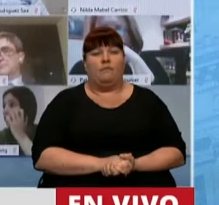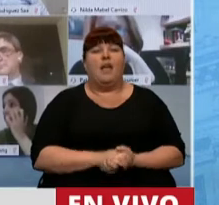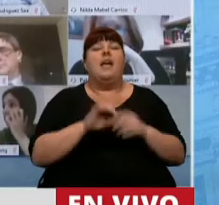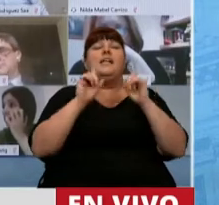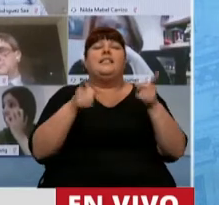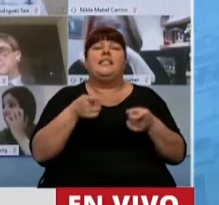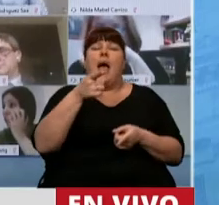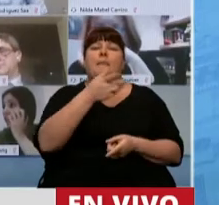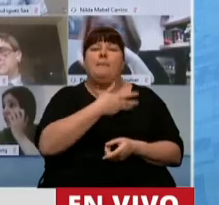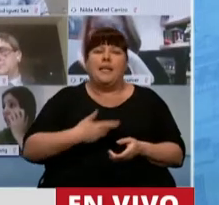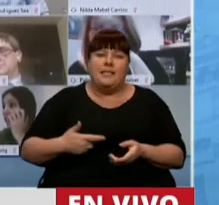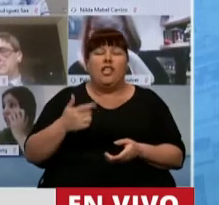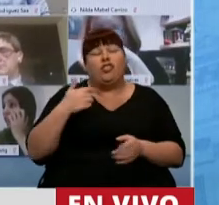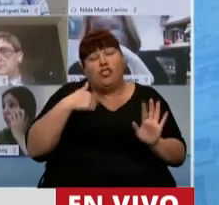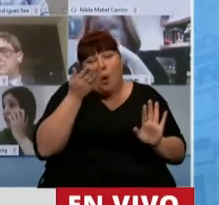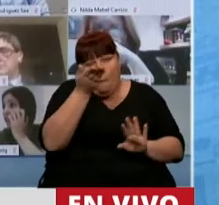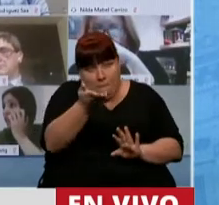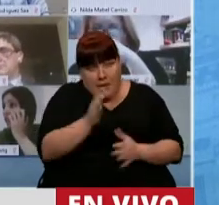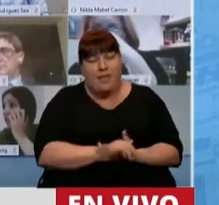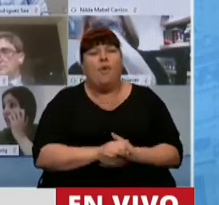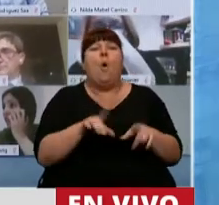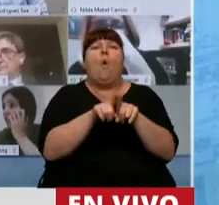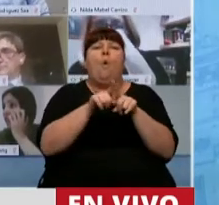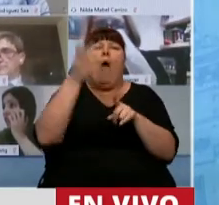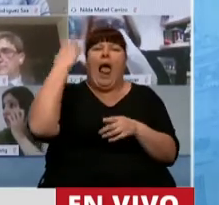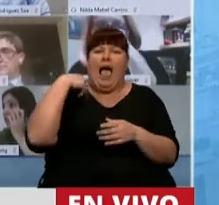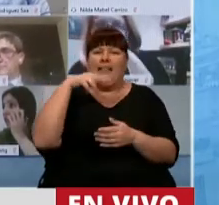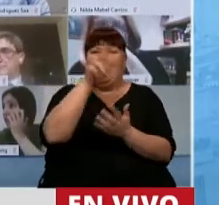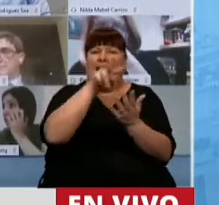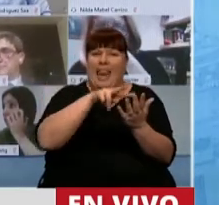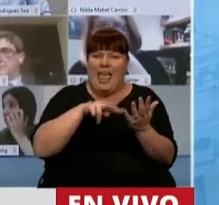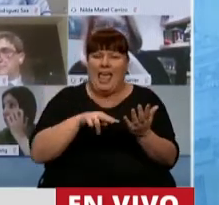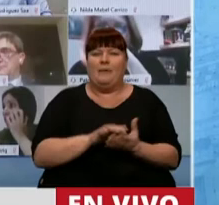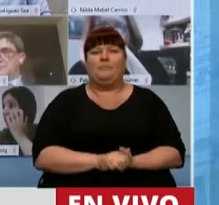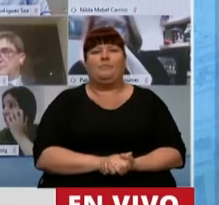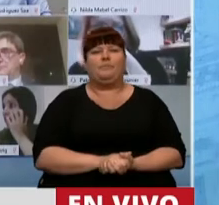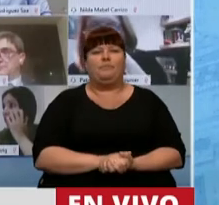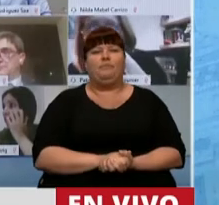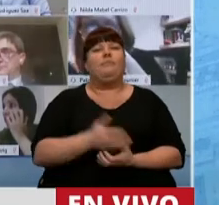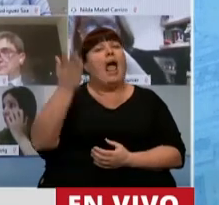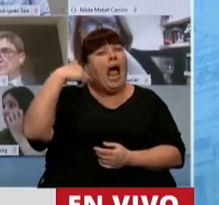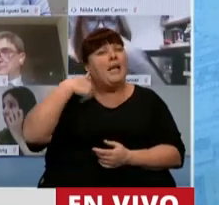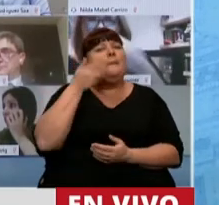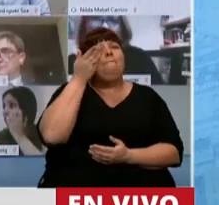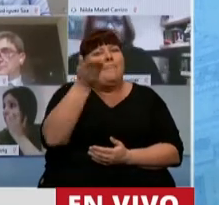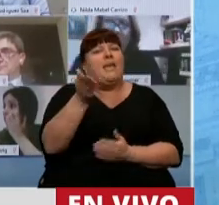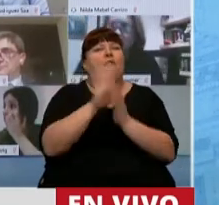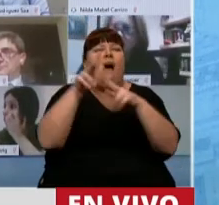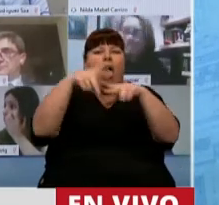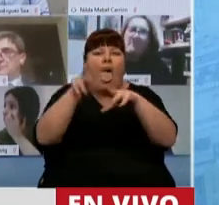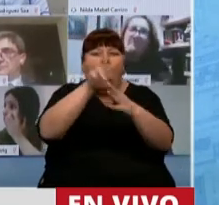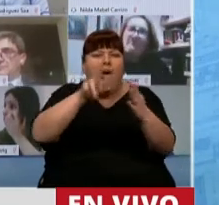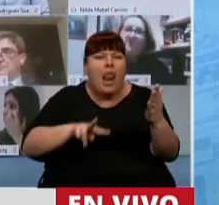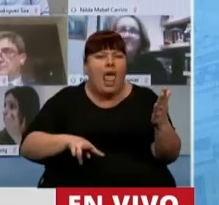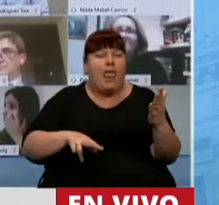Además, señor Presidente, le pediría, así como han leído, aún cuando nosotros les pedíamos que se detuvieran,